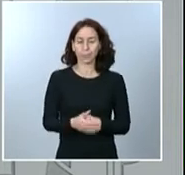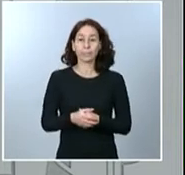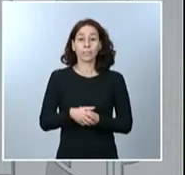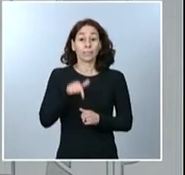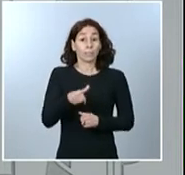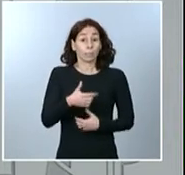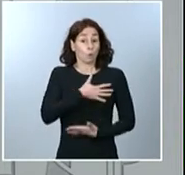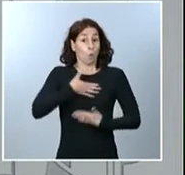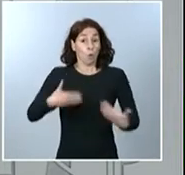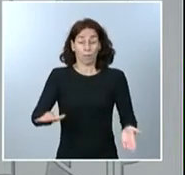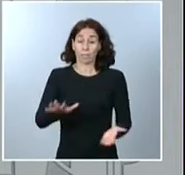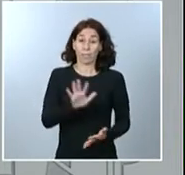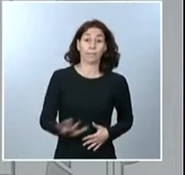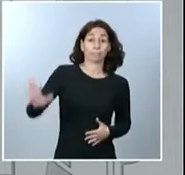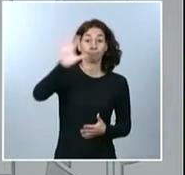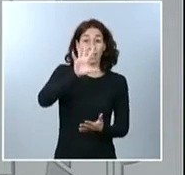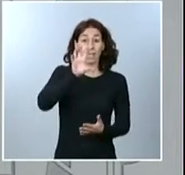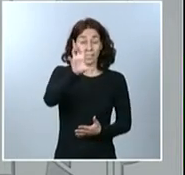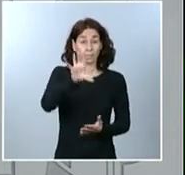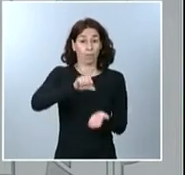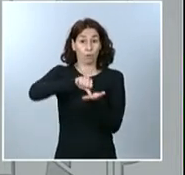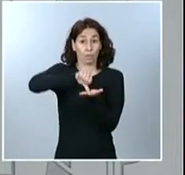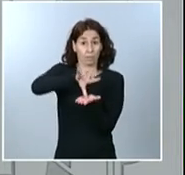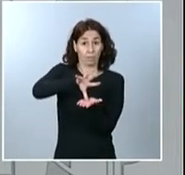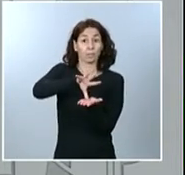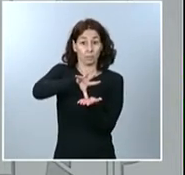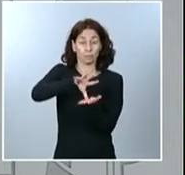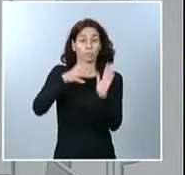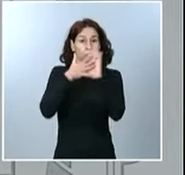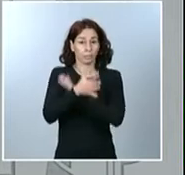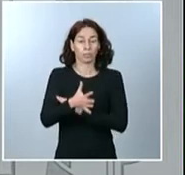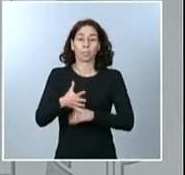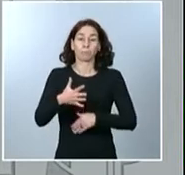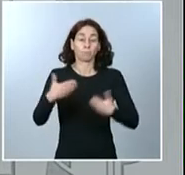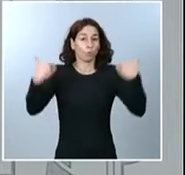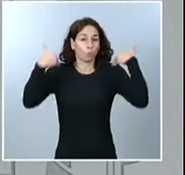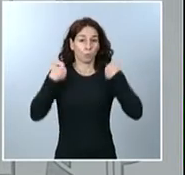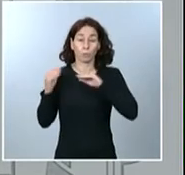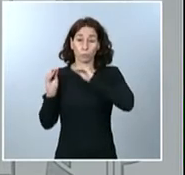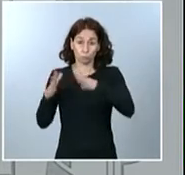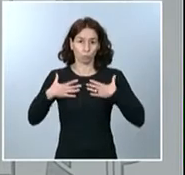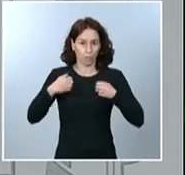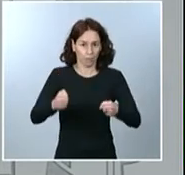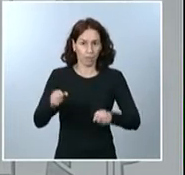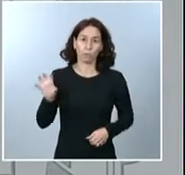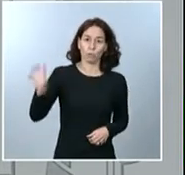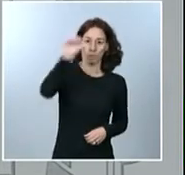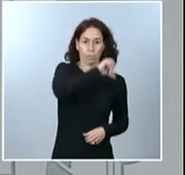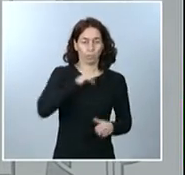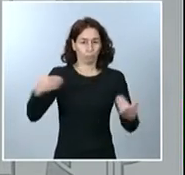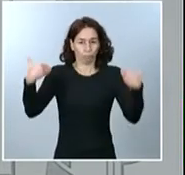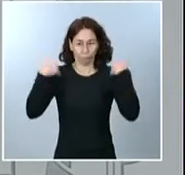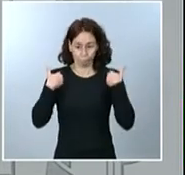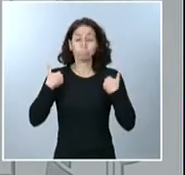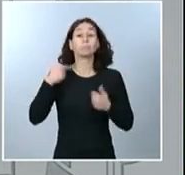que es nuestro país, donde las competencias sanitarias y de salud pública están en manos de las comunidades autónomas, este nuevo Estado de Alarma se aprueba también a